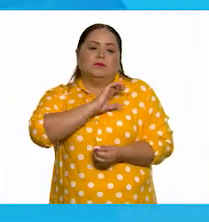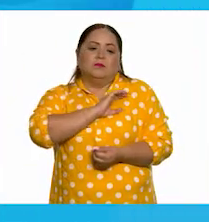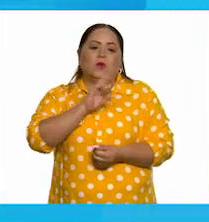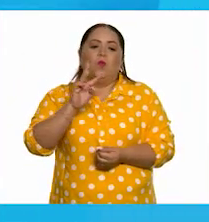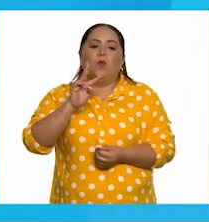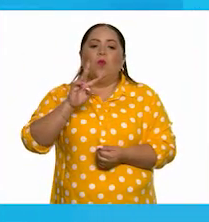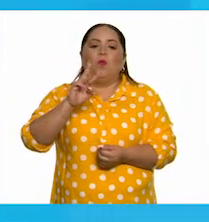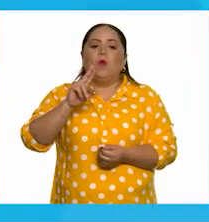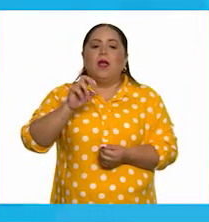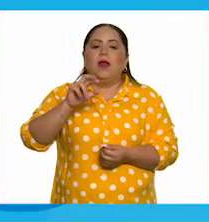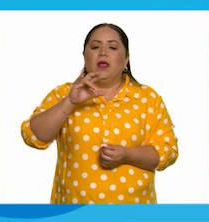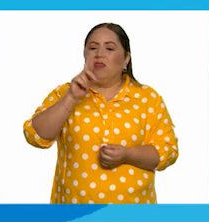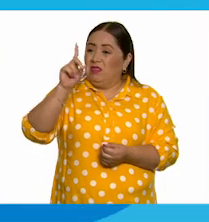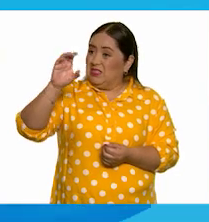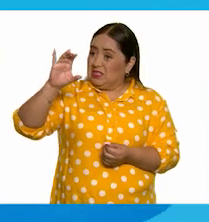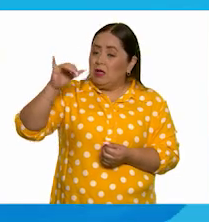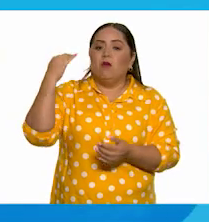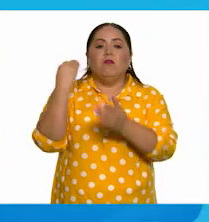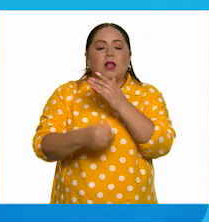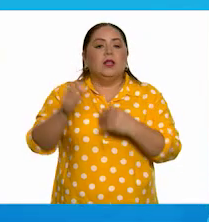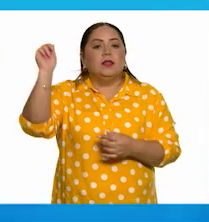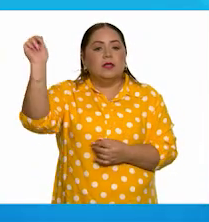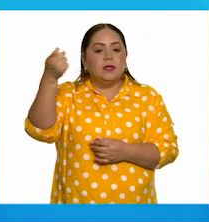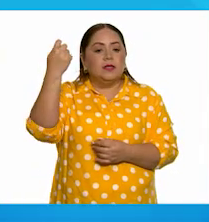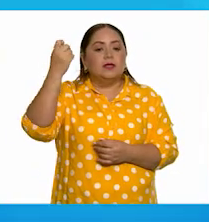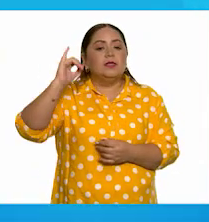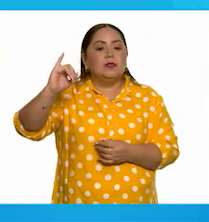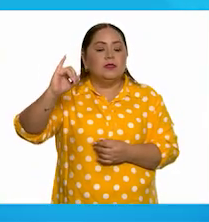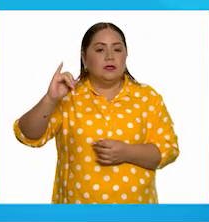güerejo. Decían también lleva tilde. Ajá.